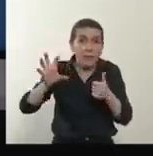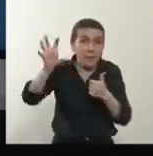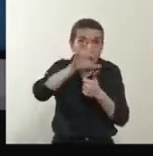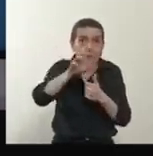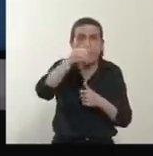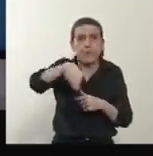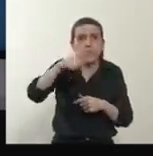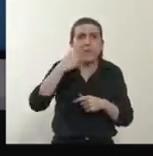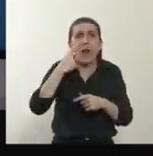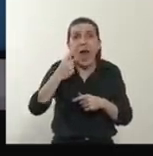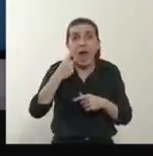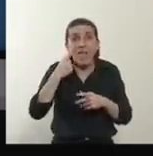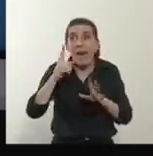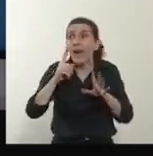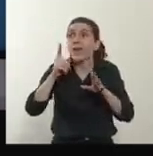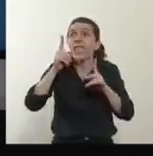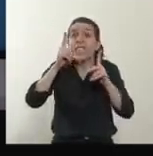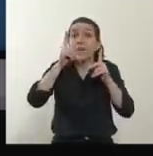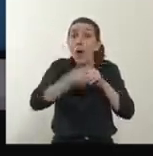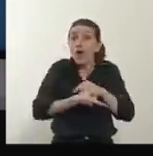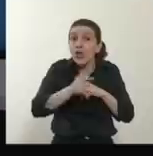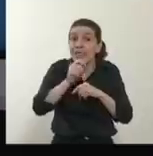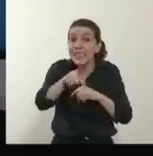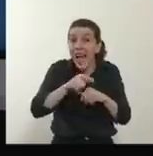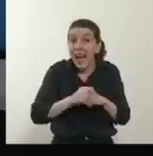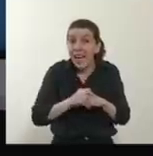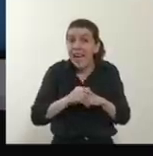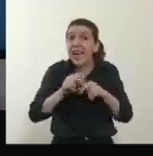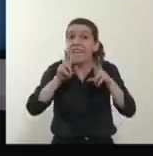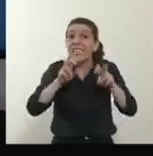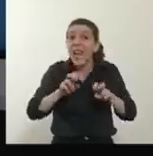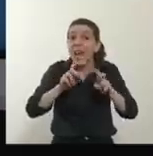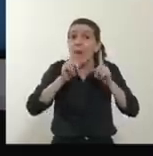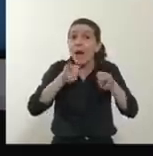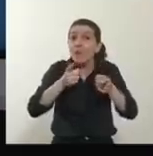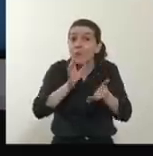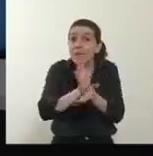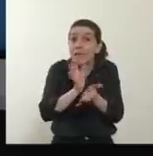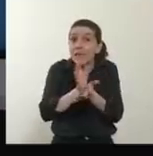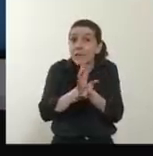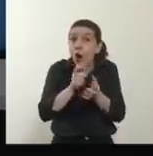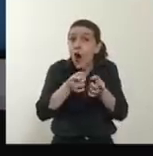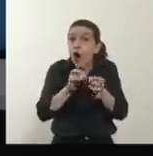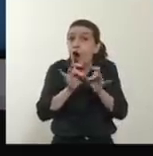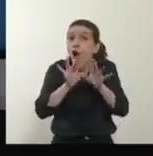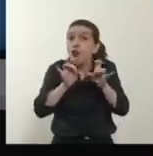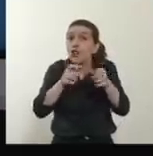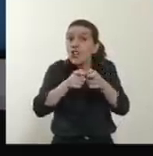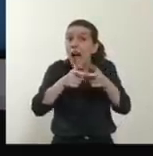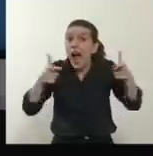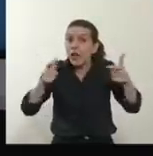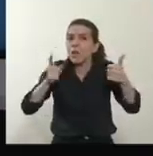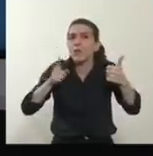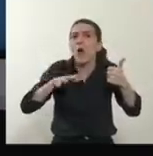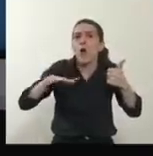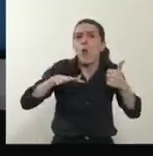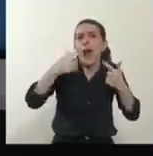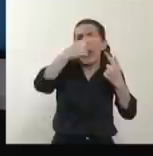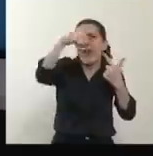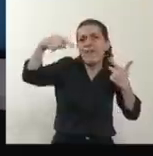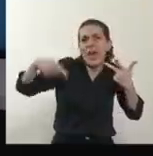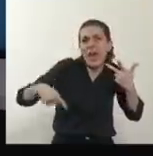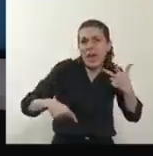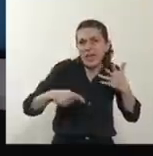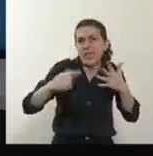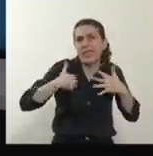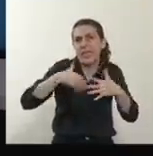Revisemos la tasa de incidencia en los distintos lugares del